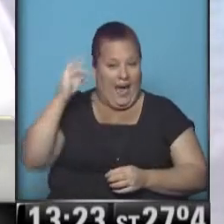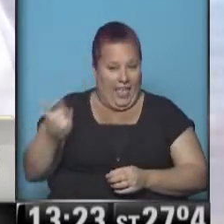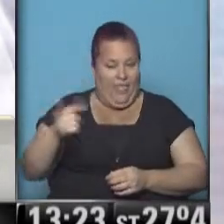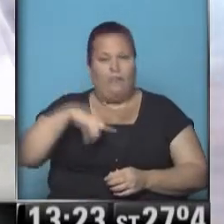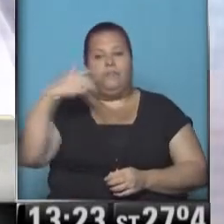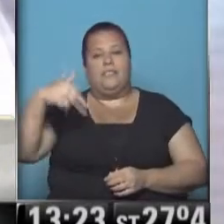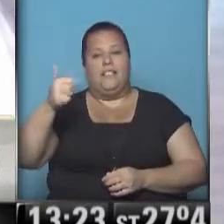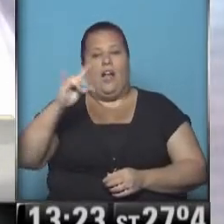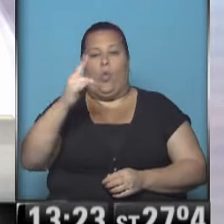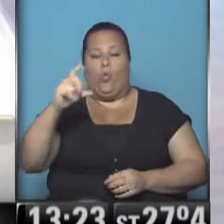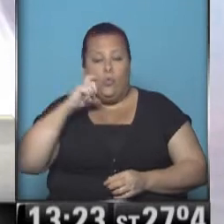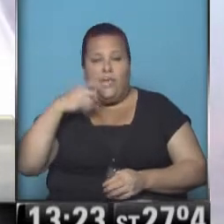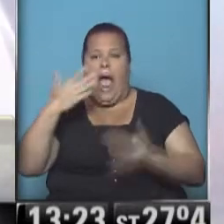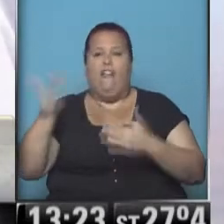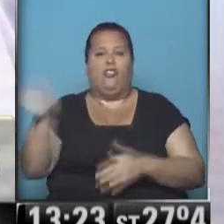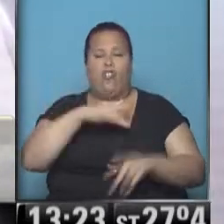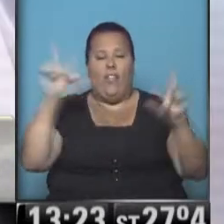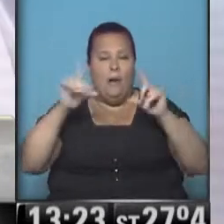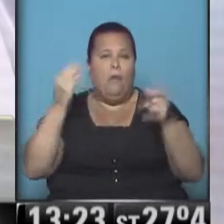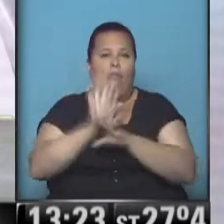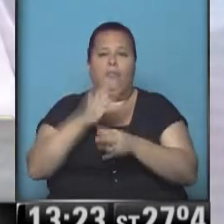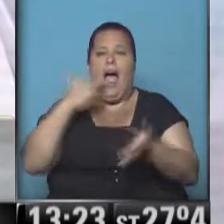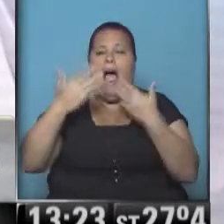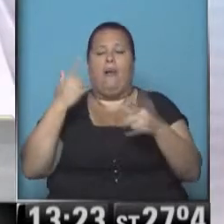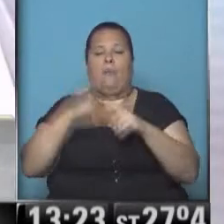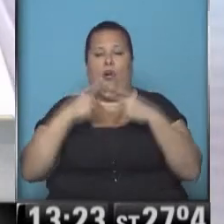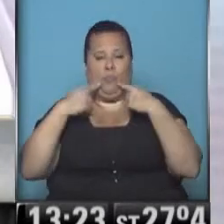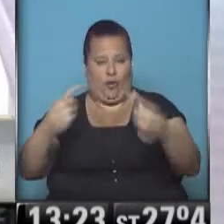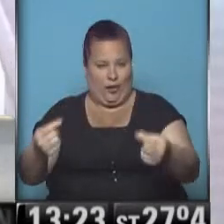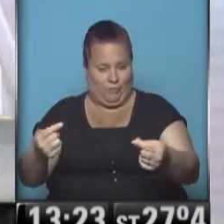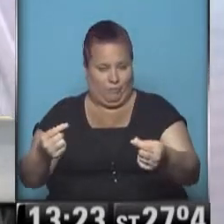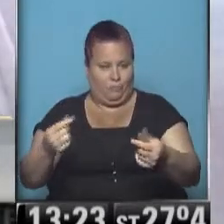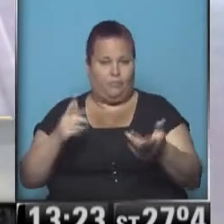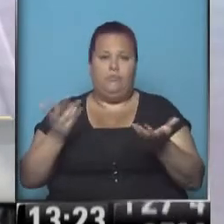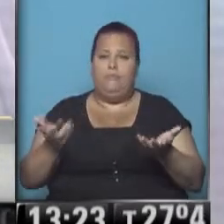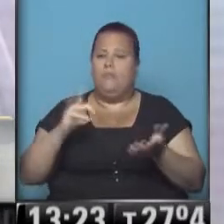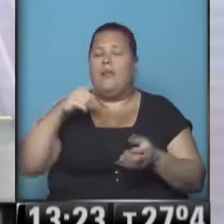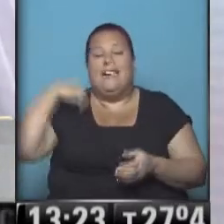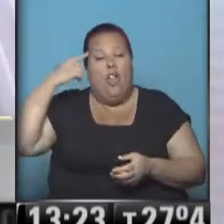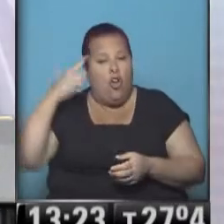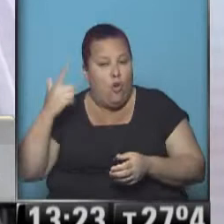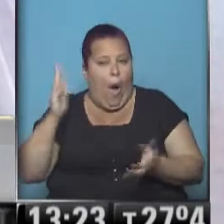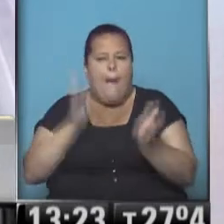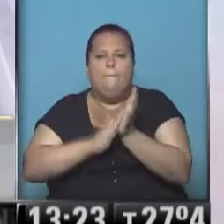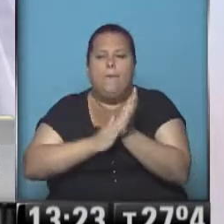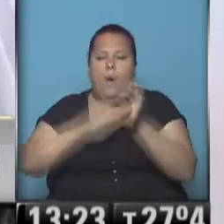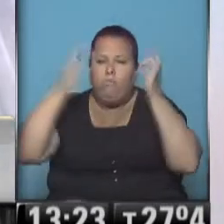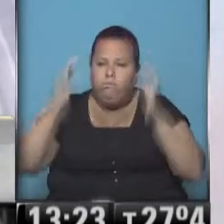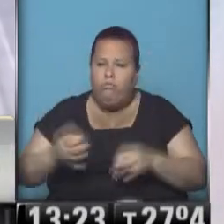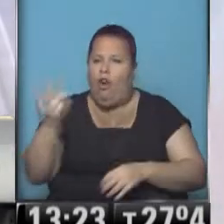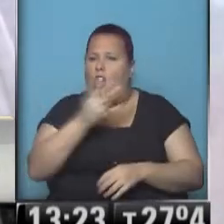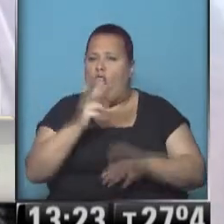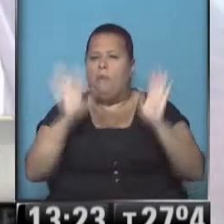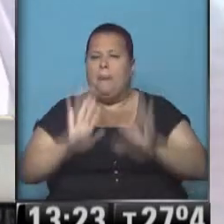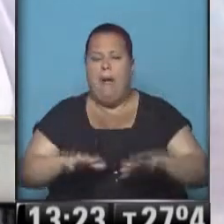Narducci, hablaban con todos los medios porque eran casi voceros de la protesta. Pero no hay, creo yo todavía, pruebas de que ellos hayan